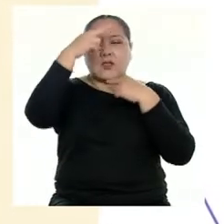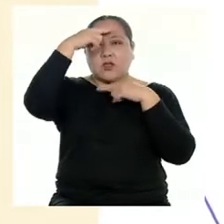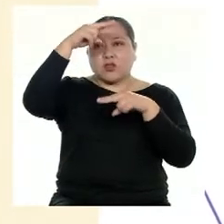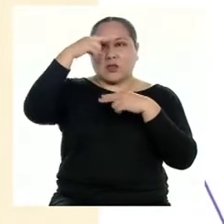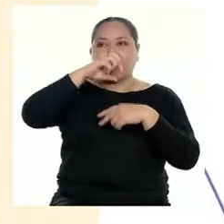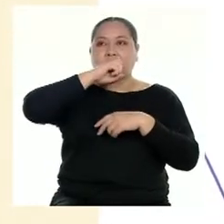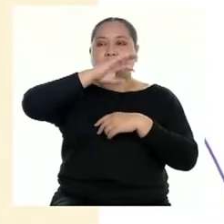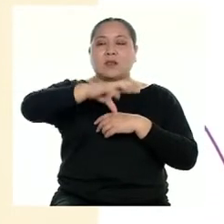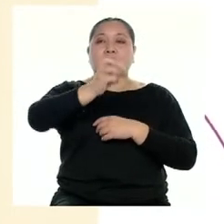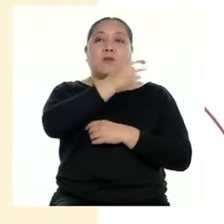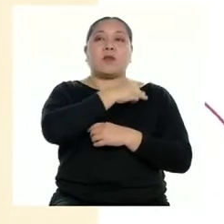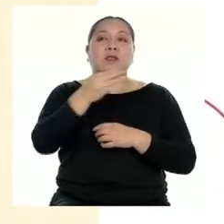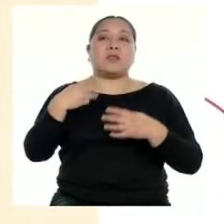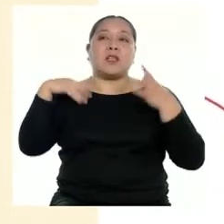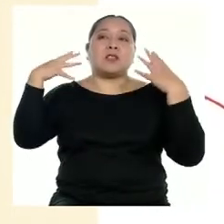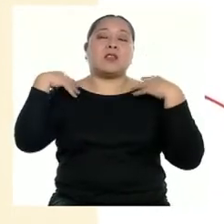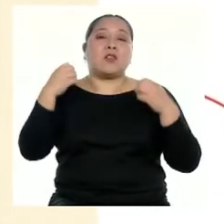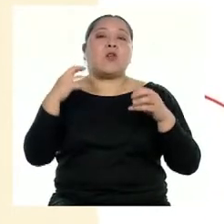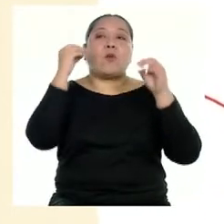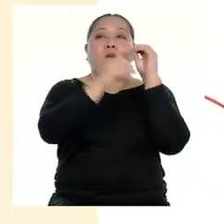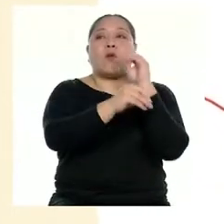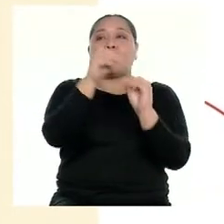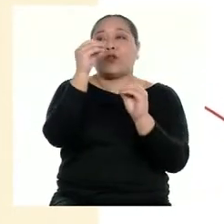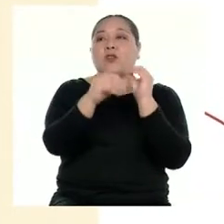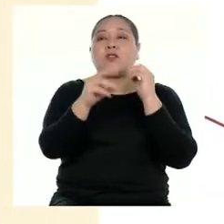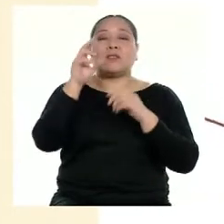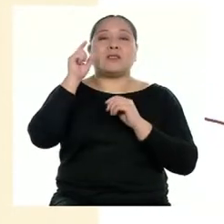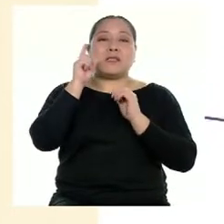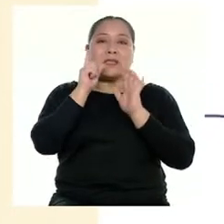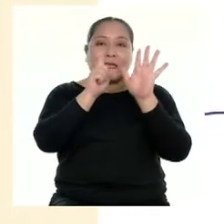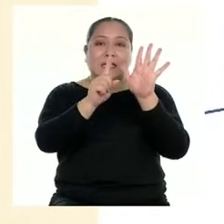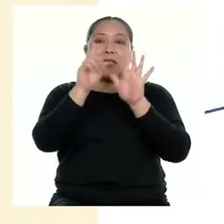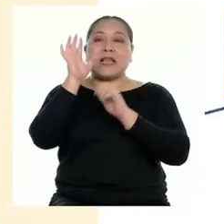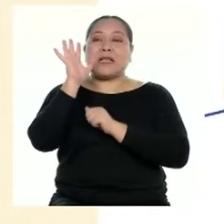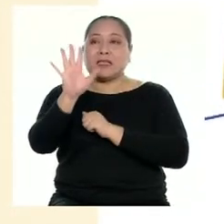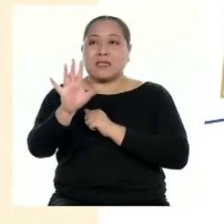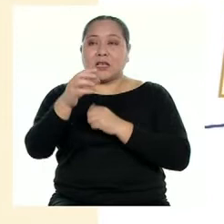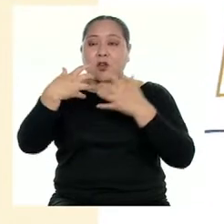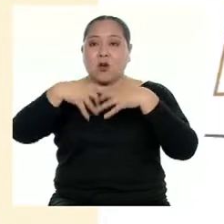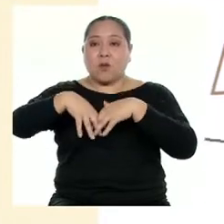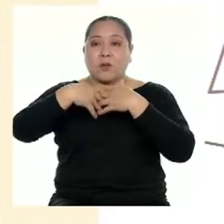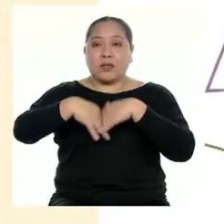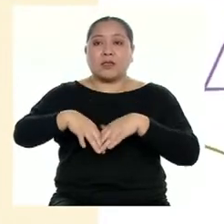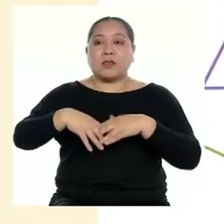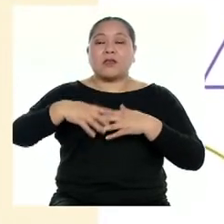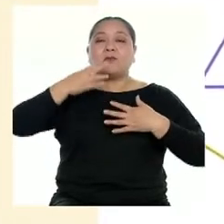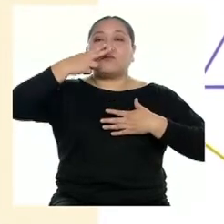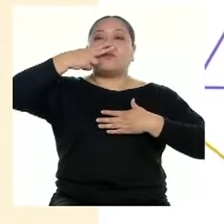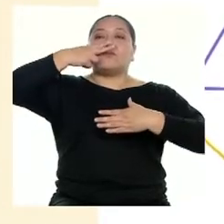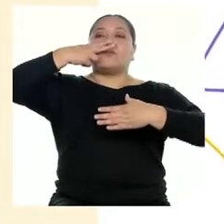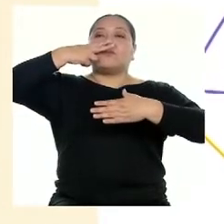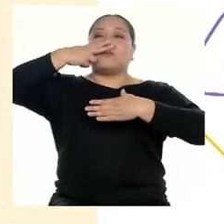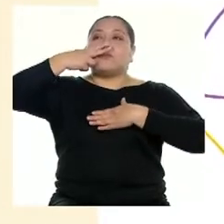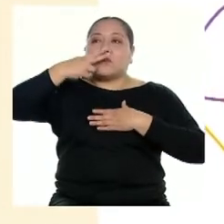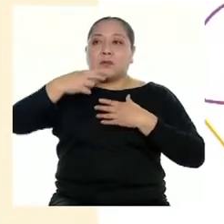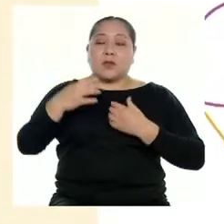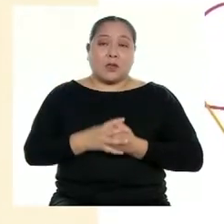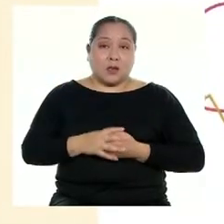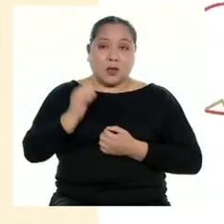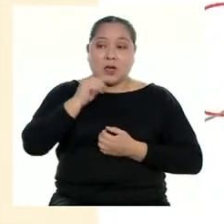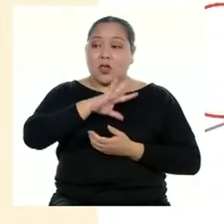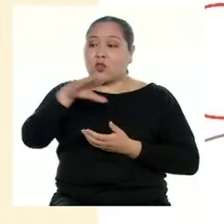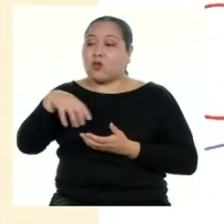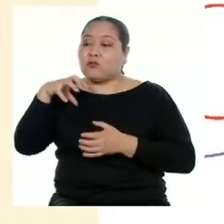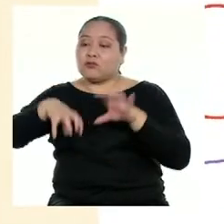narra que el Ministerio de Salud viene implementando 65 plantas de oxígeno medicinal en establecimientos de salud de